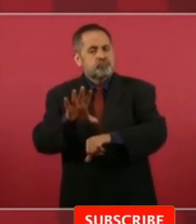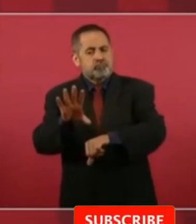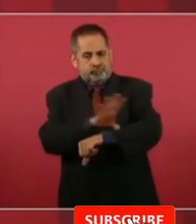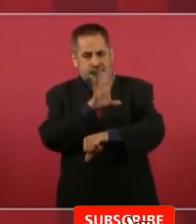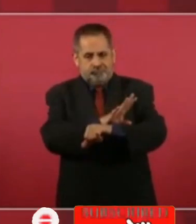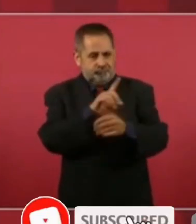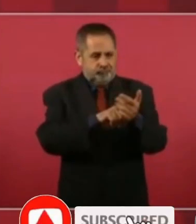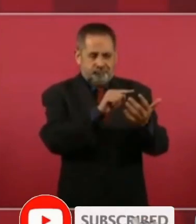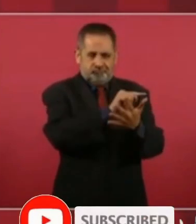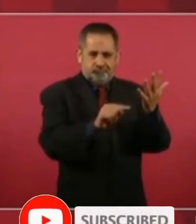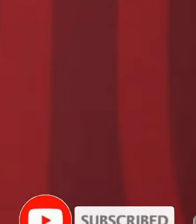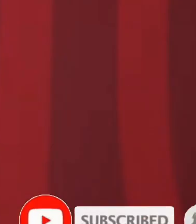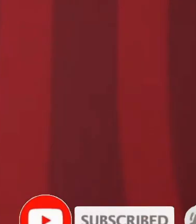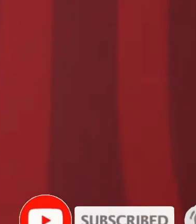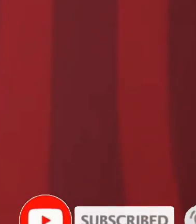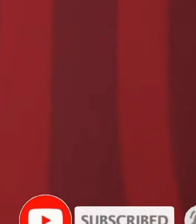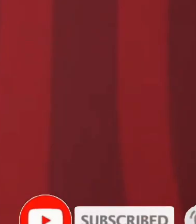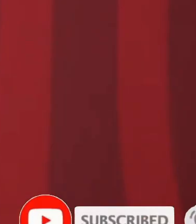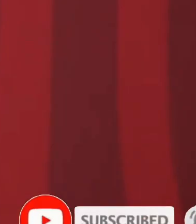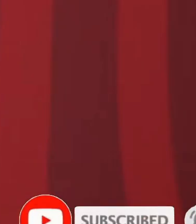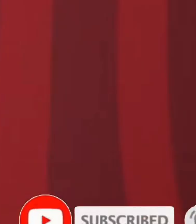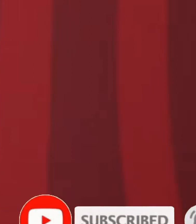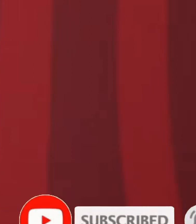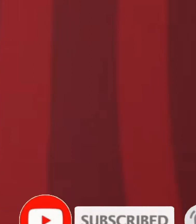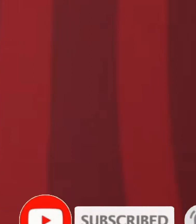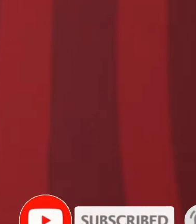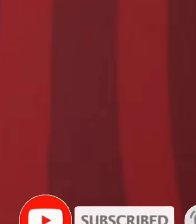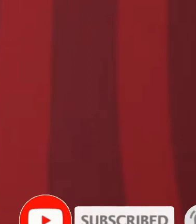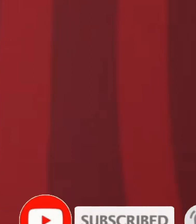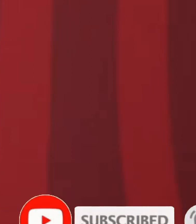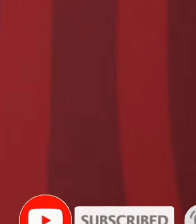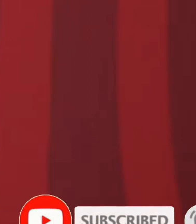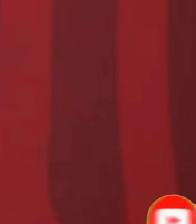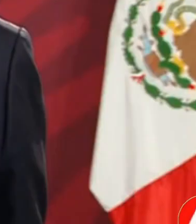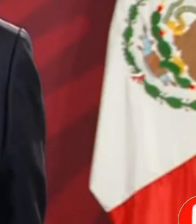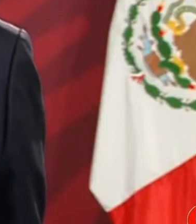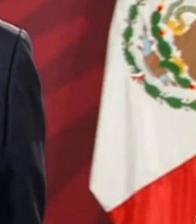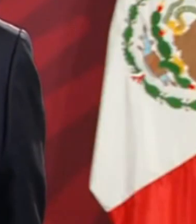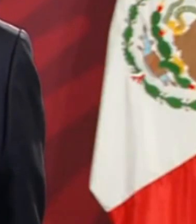por ejemplo un subsidio de la gasolina les cuesta mucho